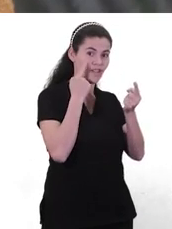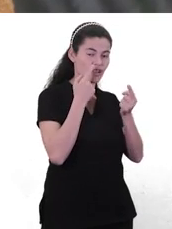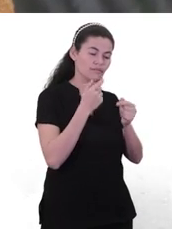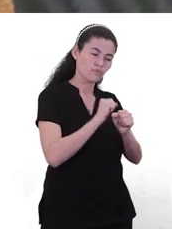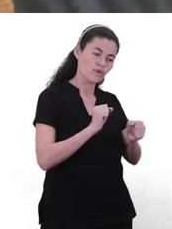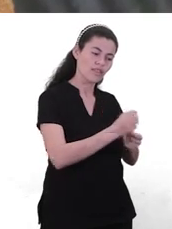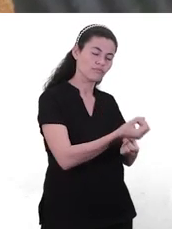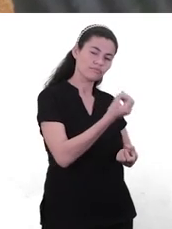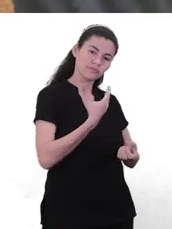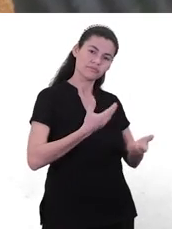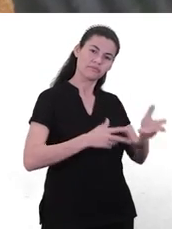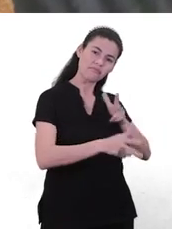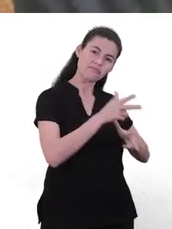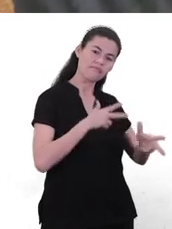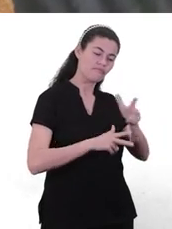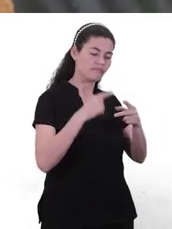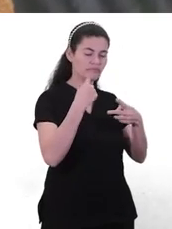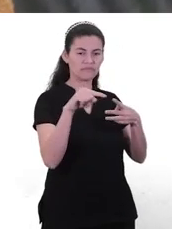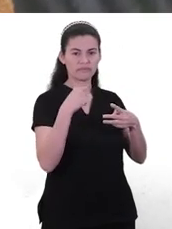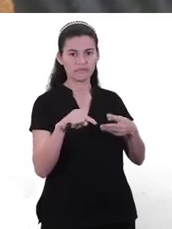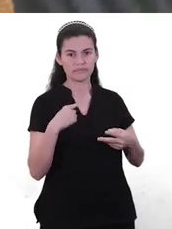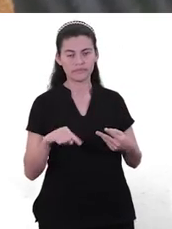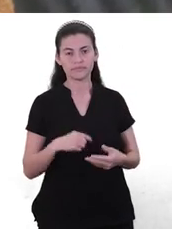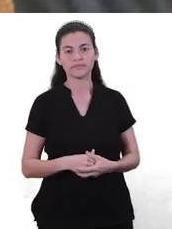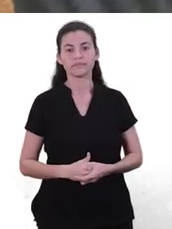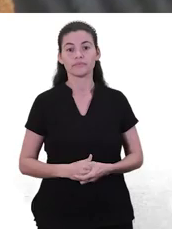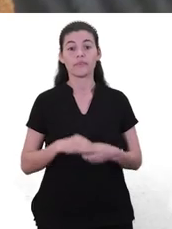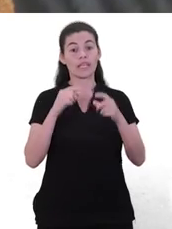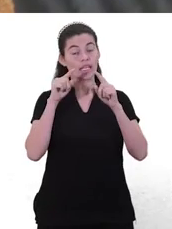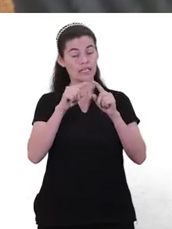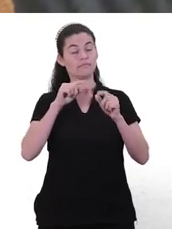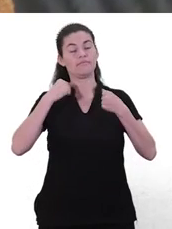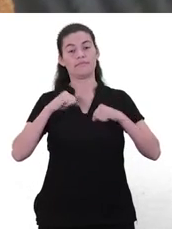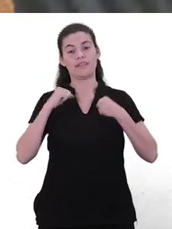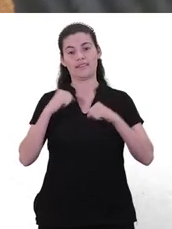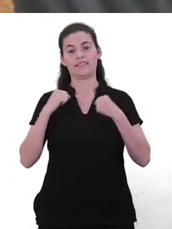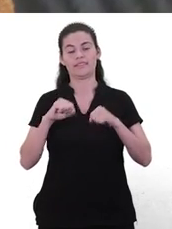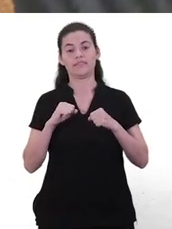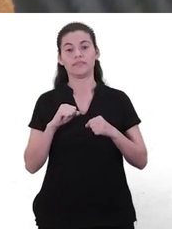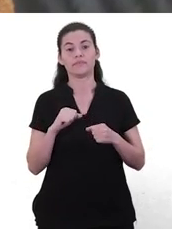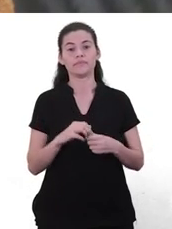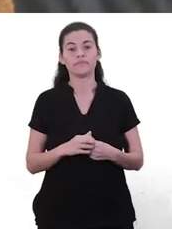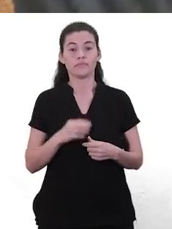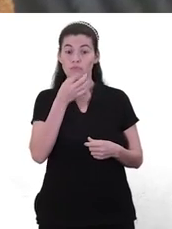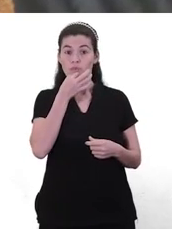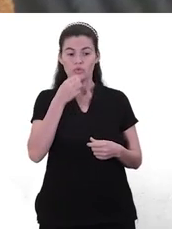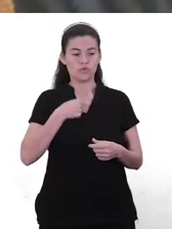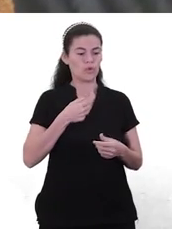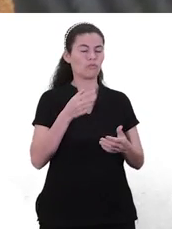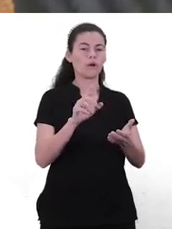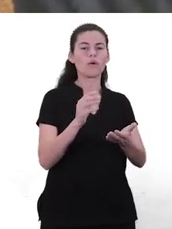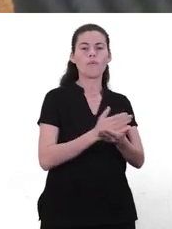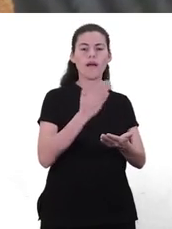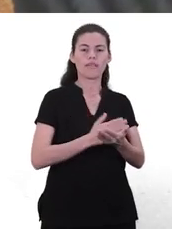que confía y que confía y que puede hacerlo? Y eso es básicamente la práctica, ¿verdad? Si yo estoy haciendo las tareas con mi hijo,